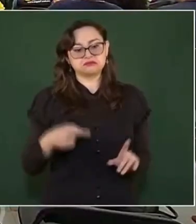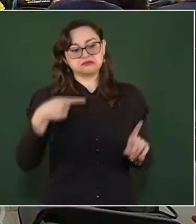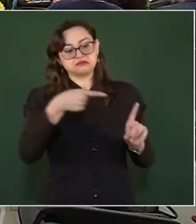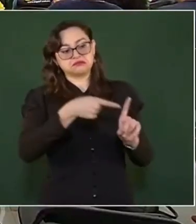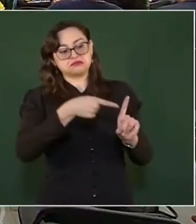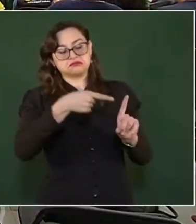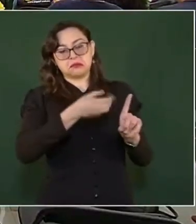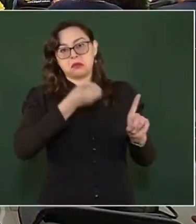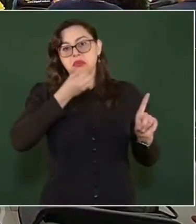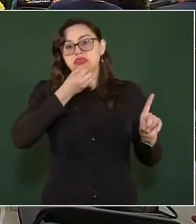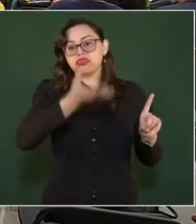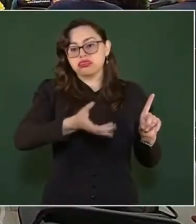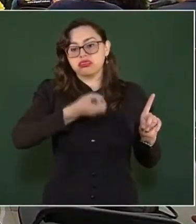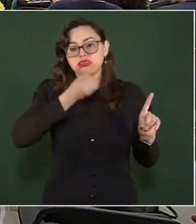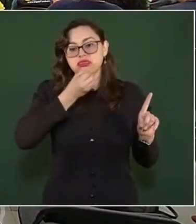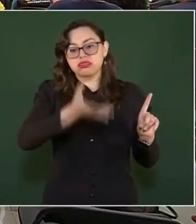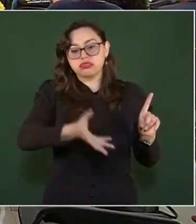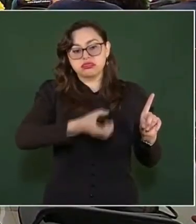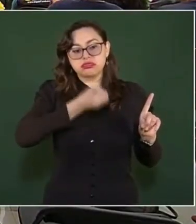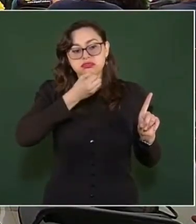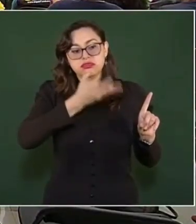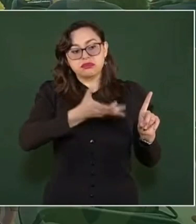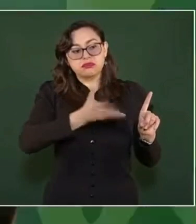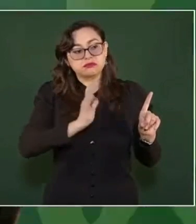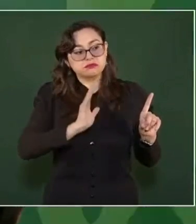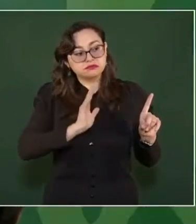demandante las dice, ¿no entienden?